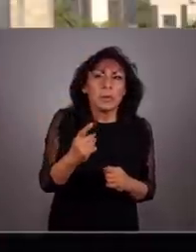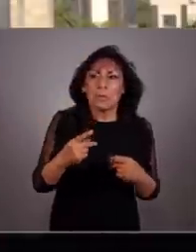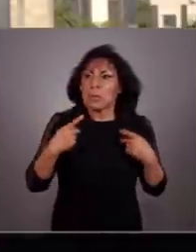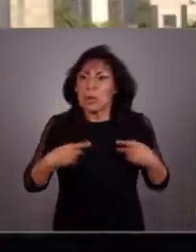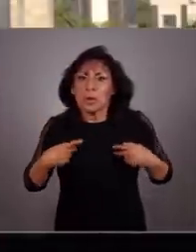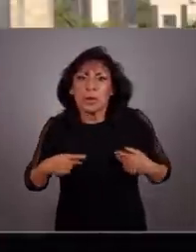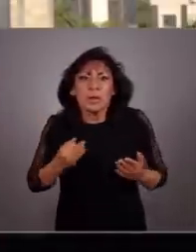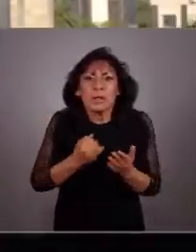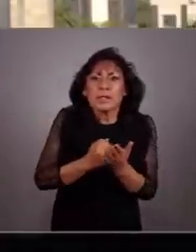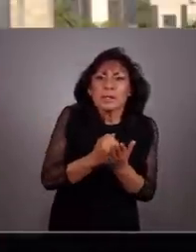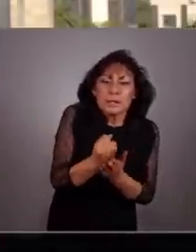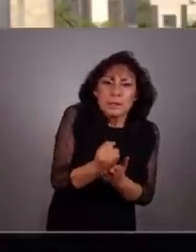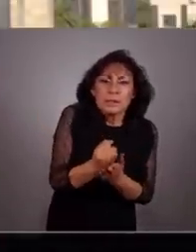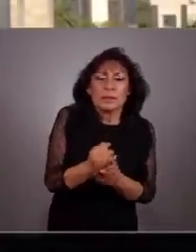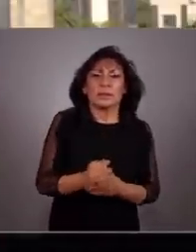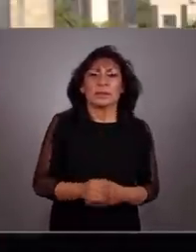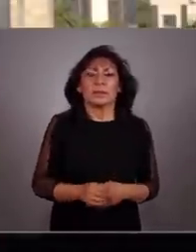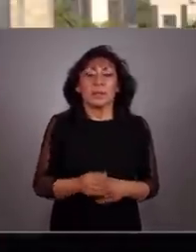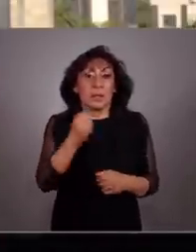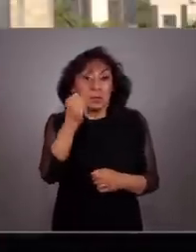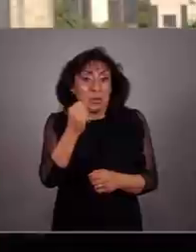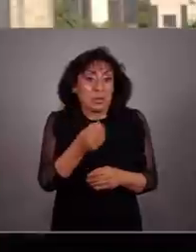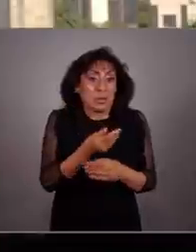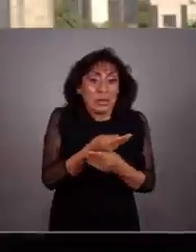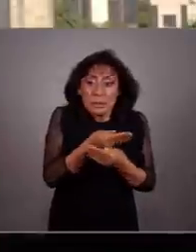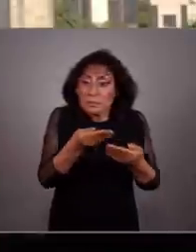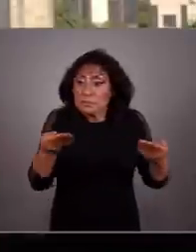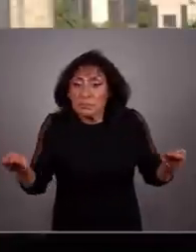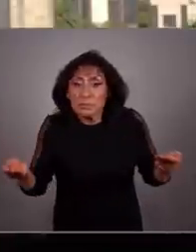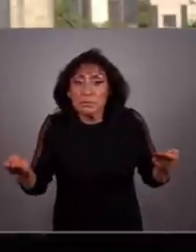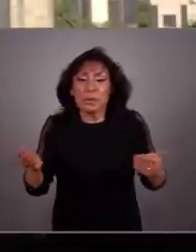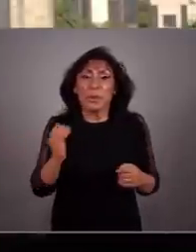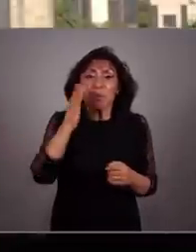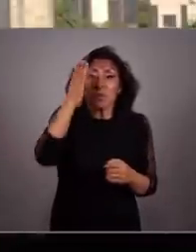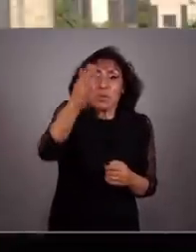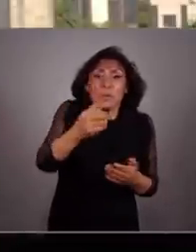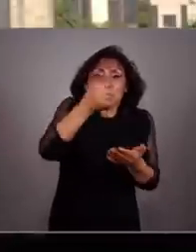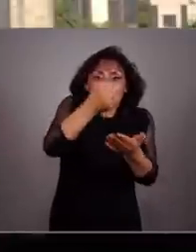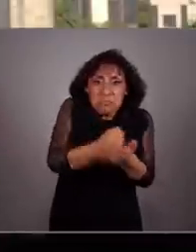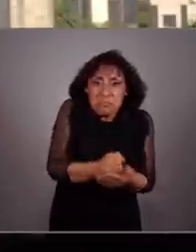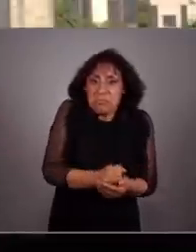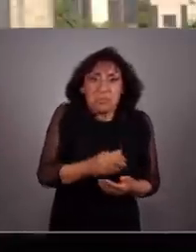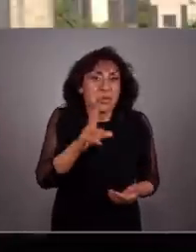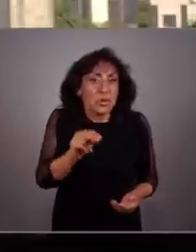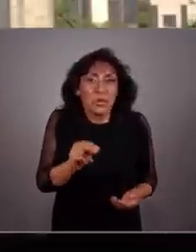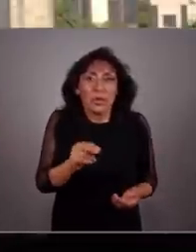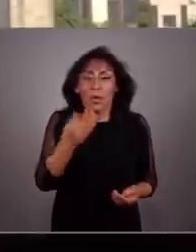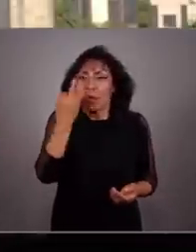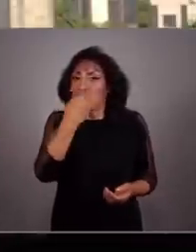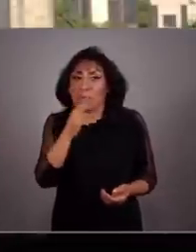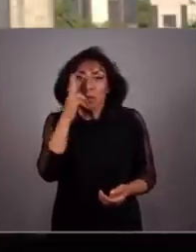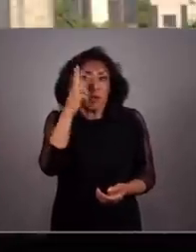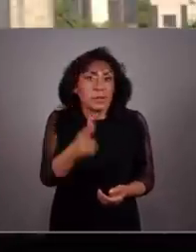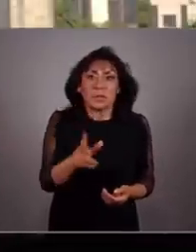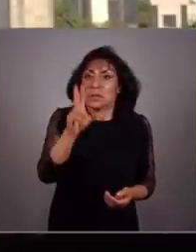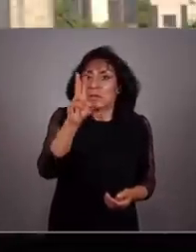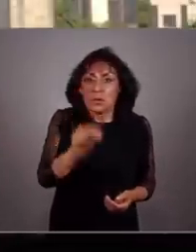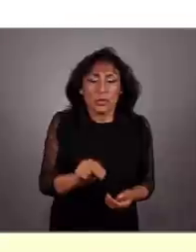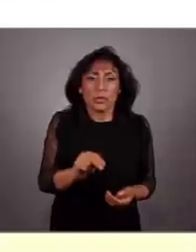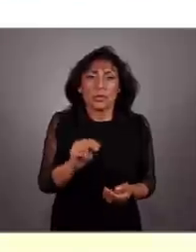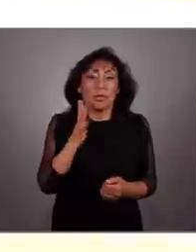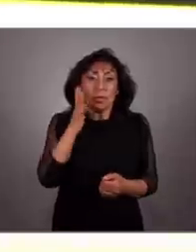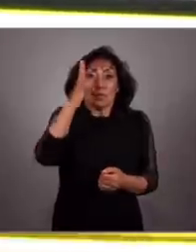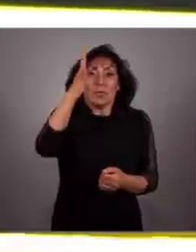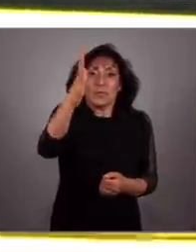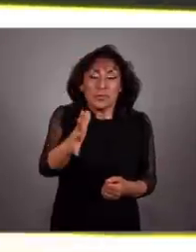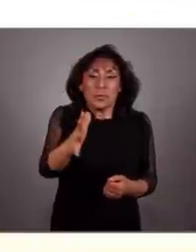sean las personas las que decidan, en el que el poder se distribuya, un futuro sin autoritarismo, sin caudillismos.